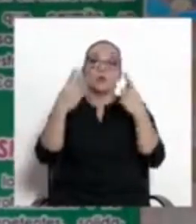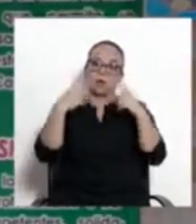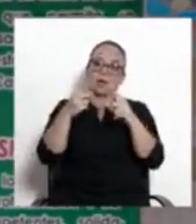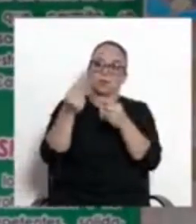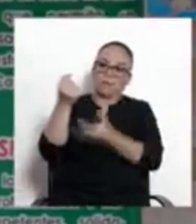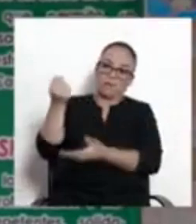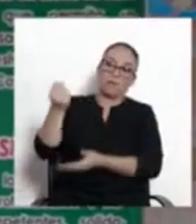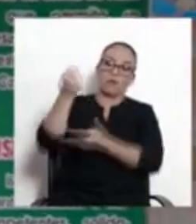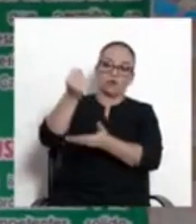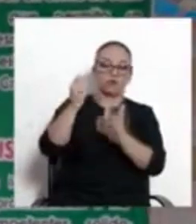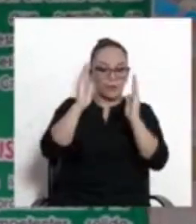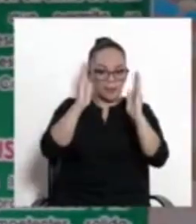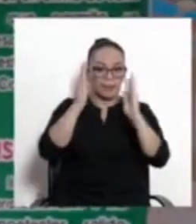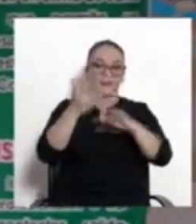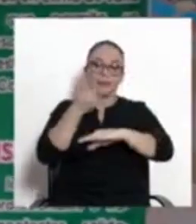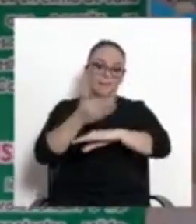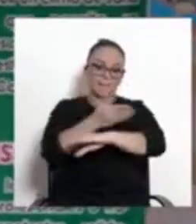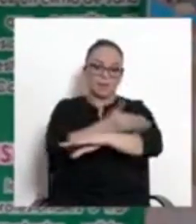mejorar esta atención.